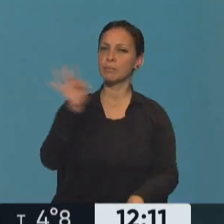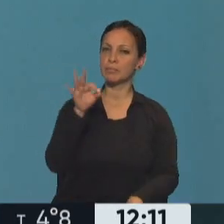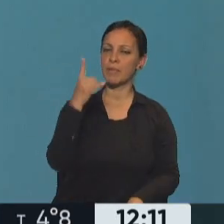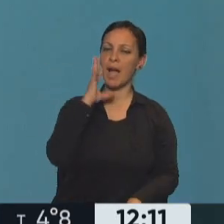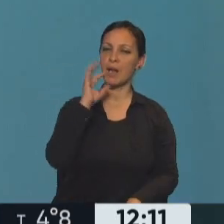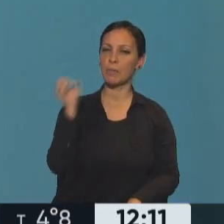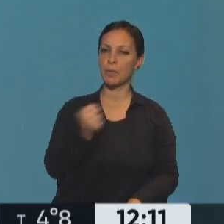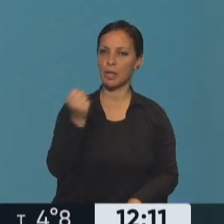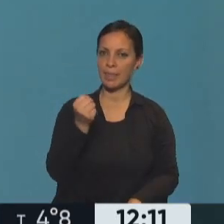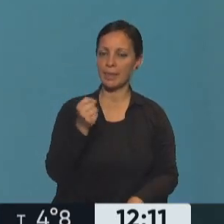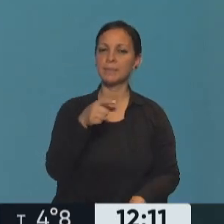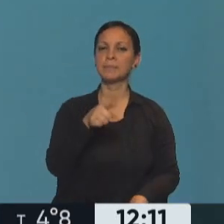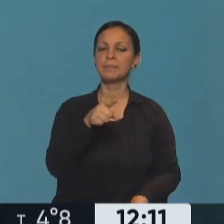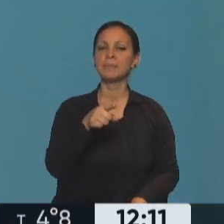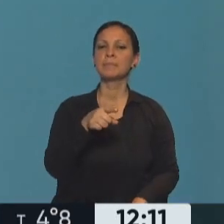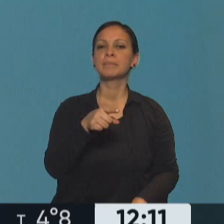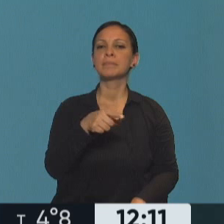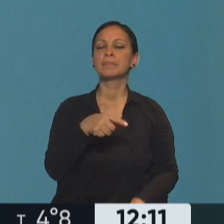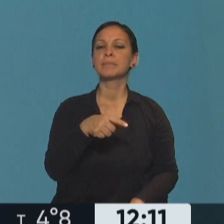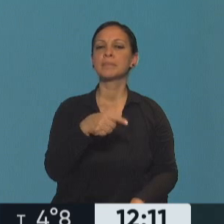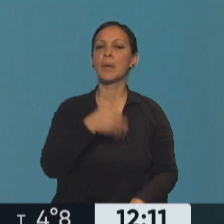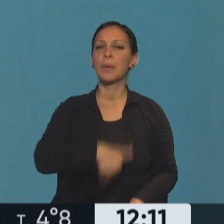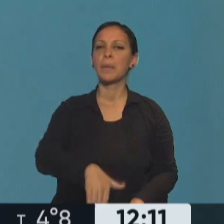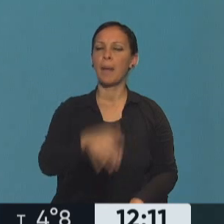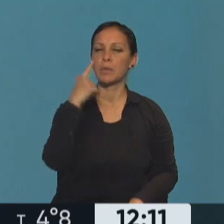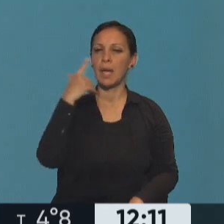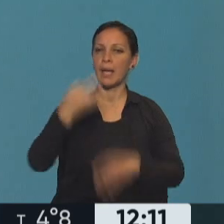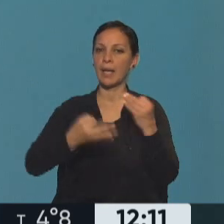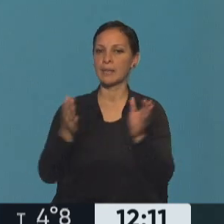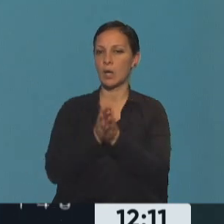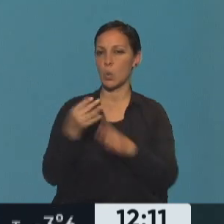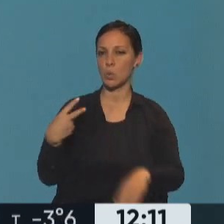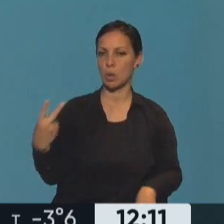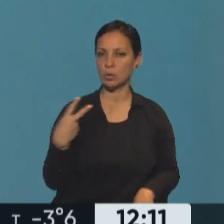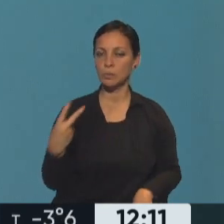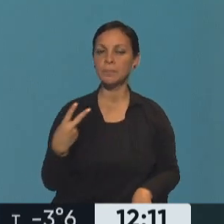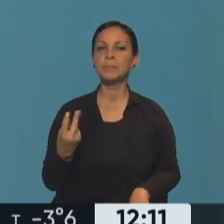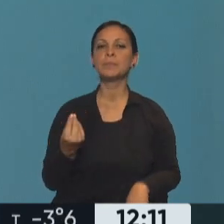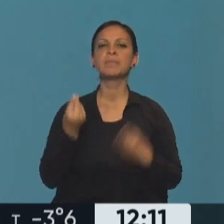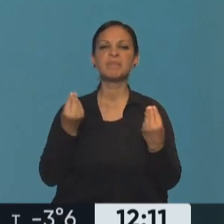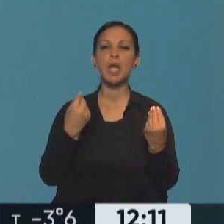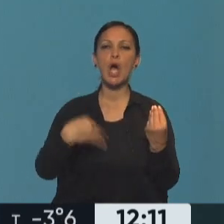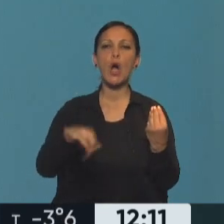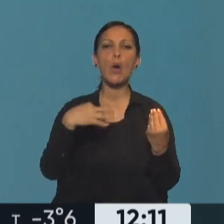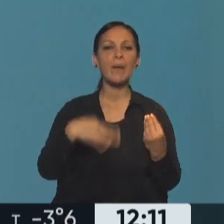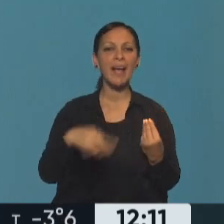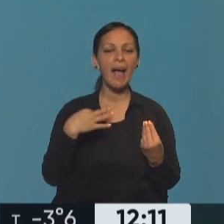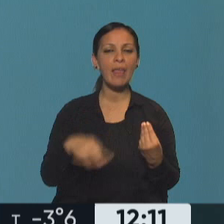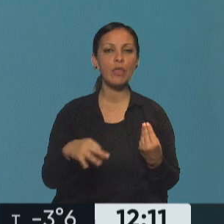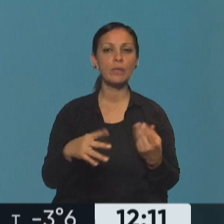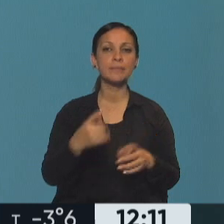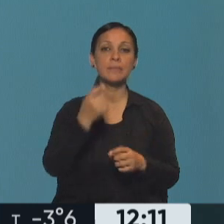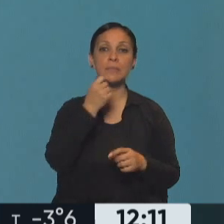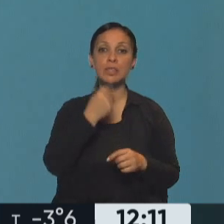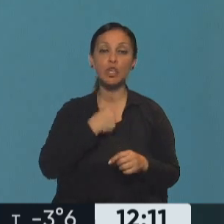esto sí es muy importante, lo vamos a analizar con Raúl de la Torre y tiene que ver con la obligatoriedad, justamente si uno quiere